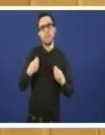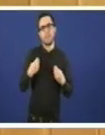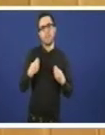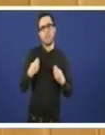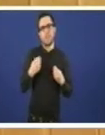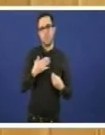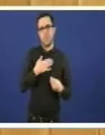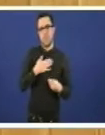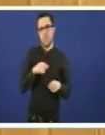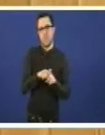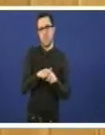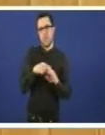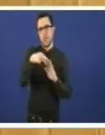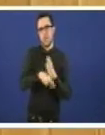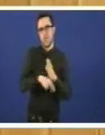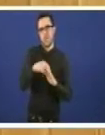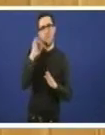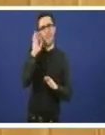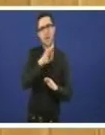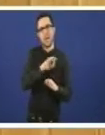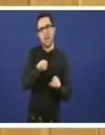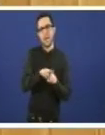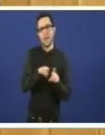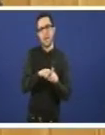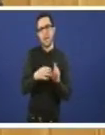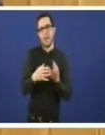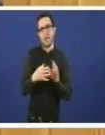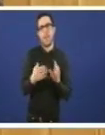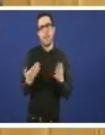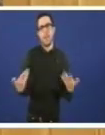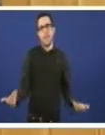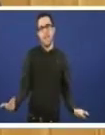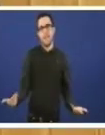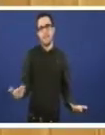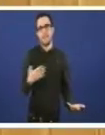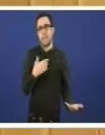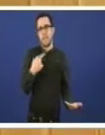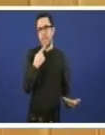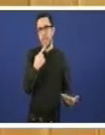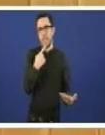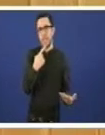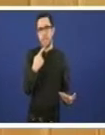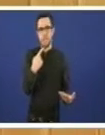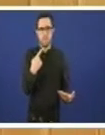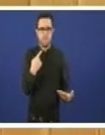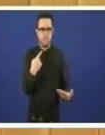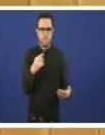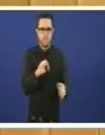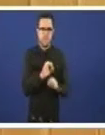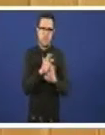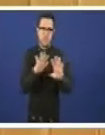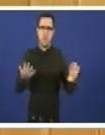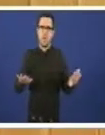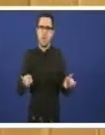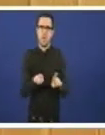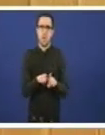galega entre as tamén as propas directrices de ordenación do territorio por tanto creo que debe de quedar meridianamente claro que a ubicación non